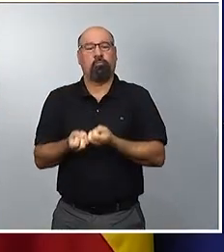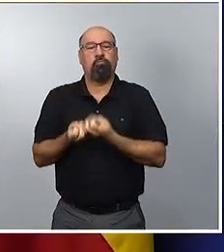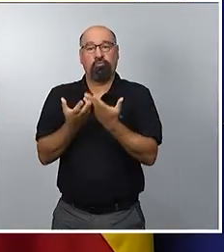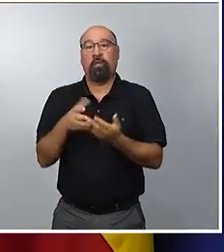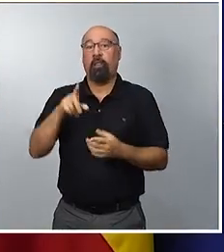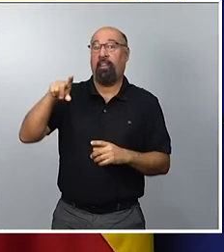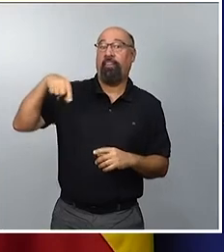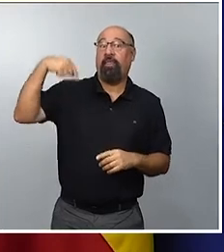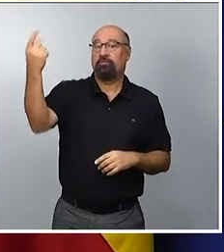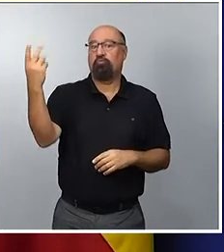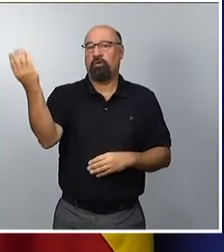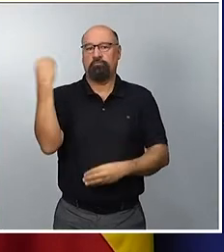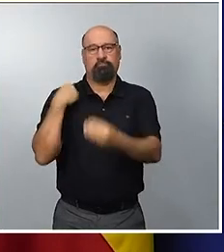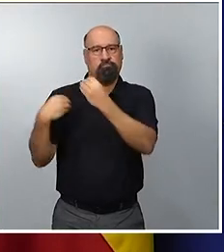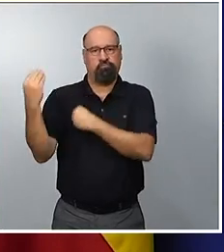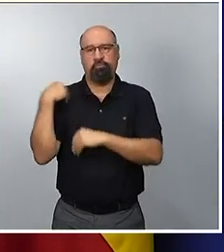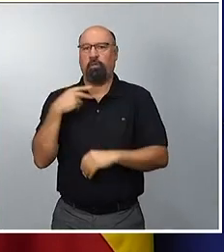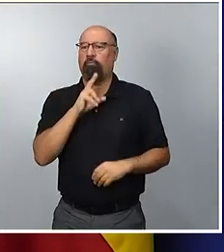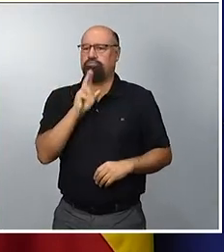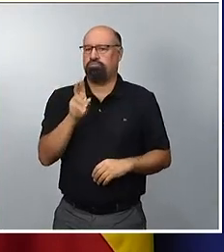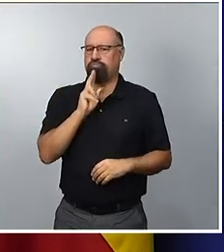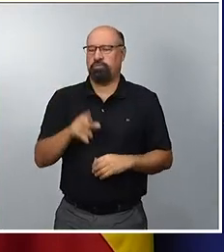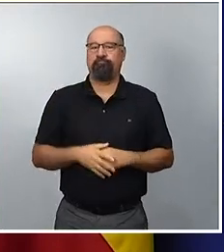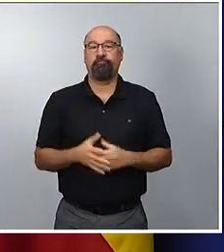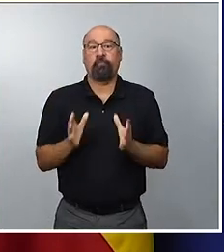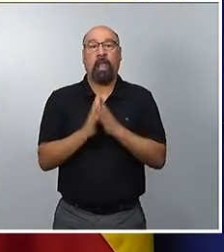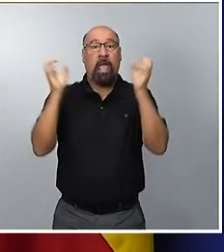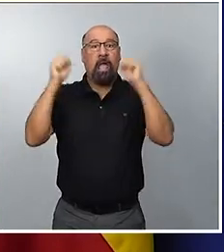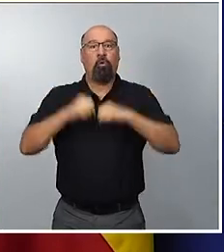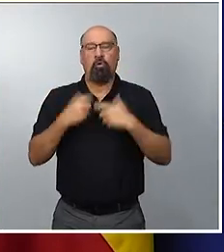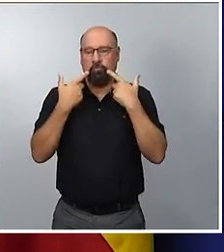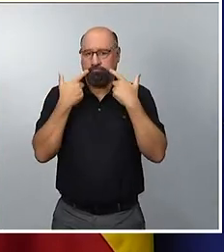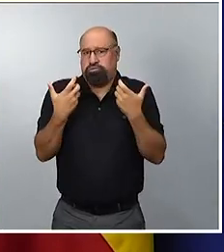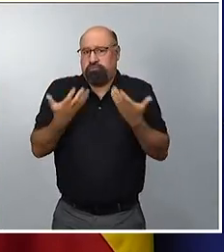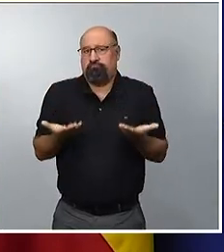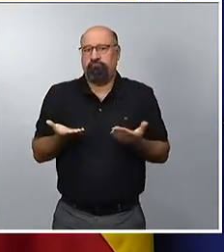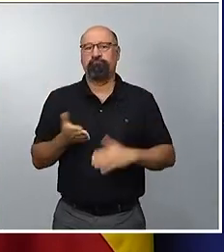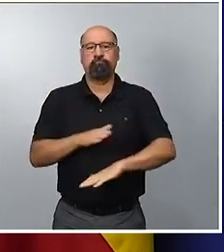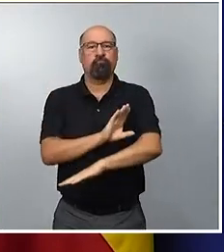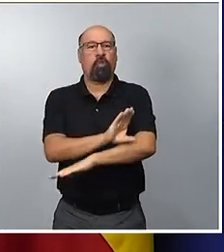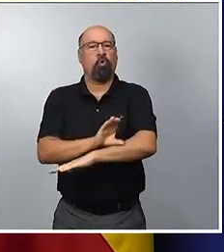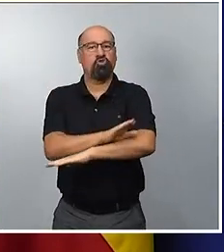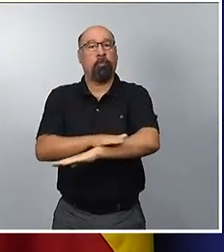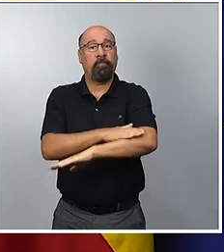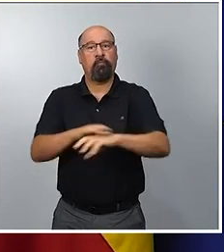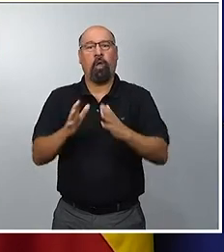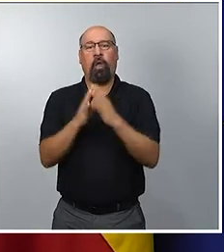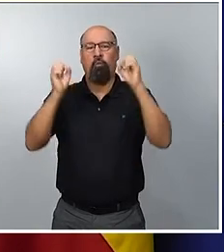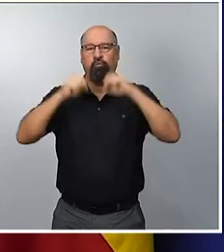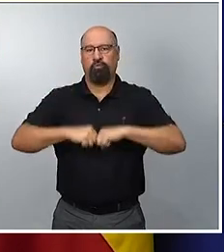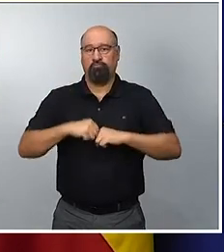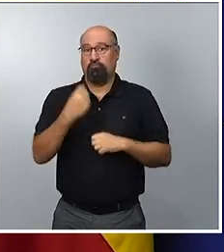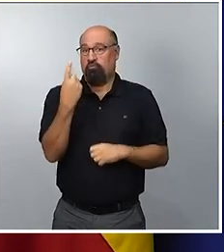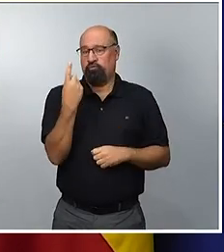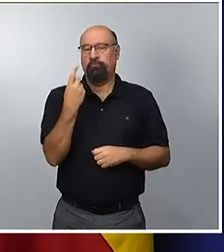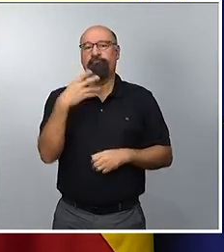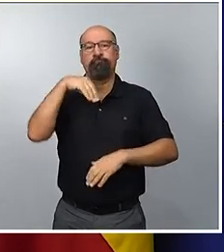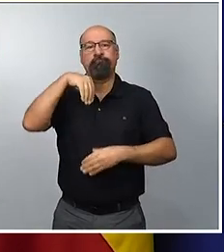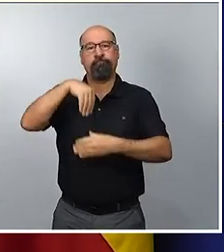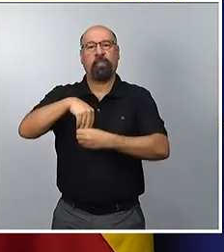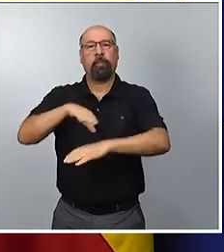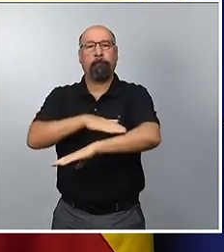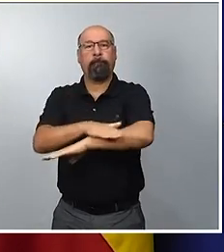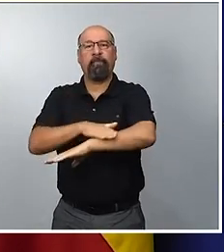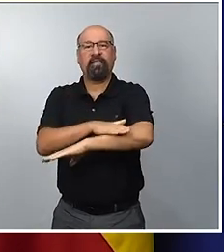preguntas quieran realizar. El acuerdo más destacado en el día de hoy es un acuerdo del Ministerio de